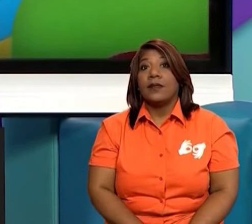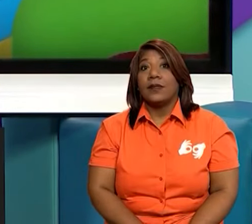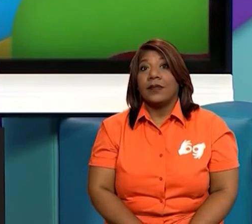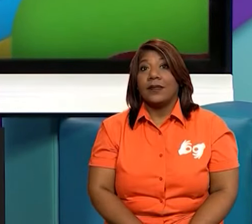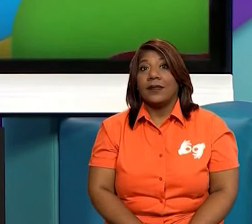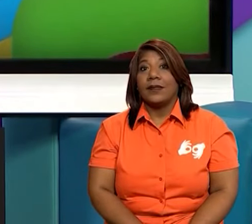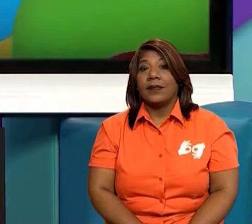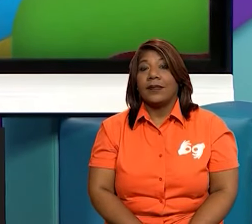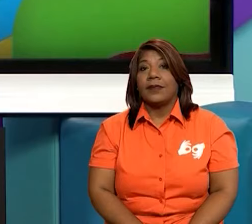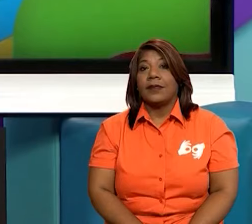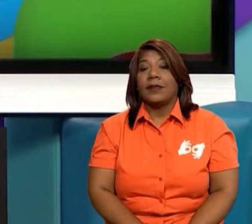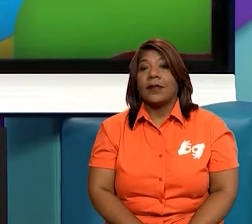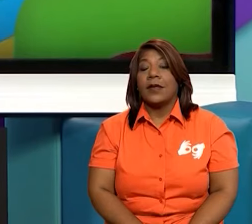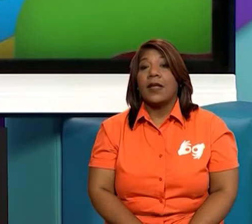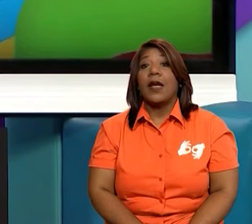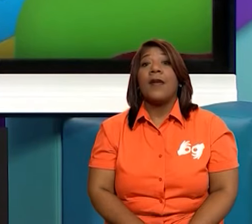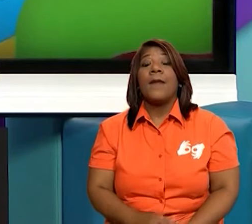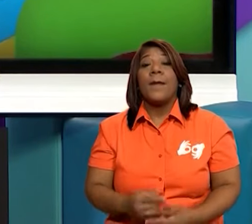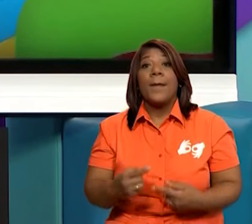canción dice...